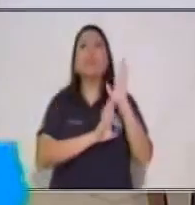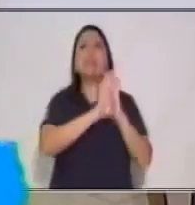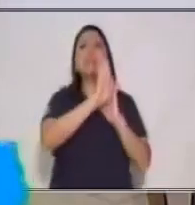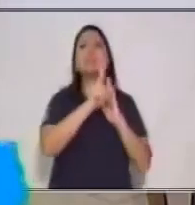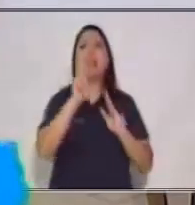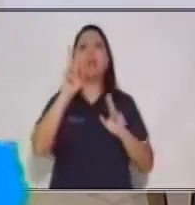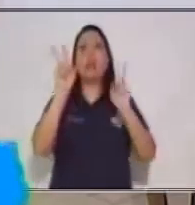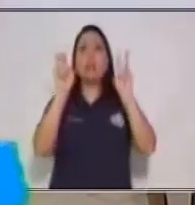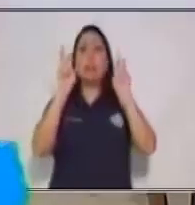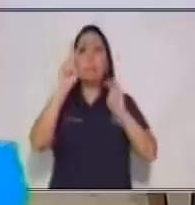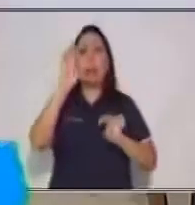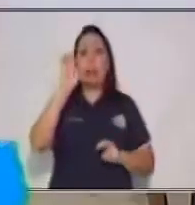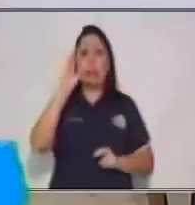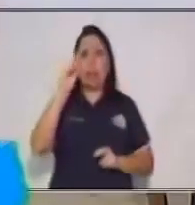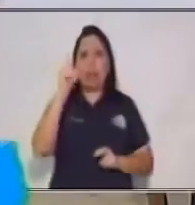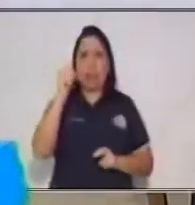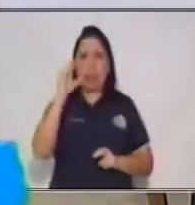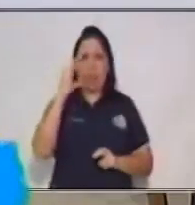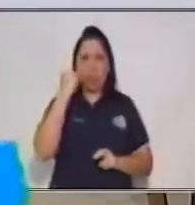las fases de la redacción?